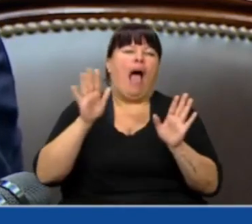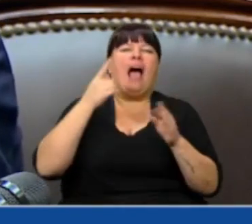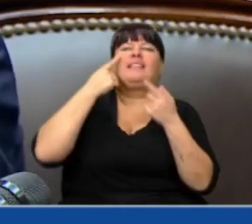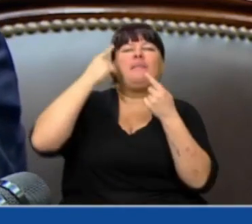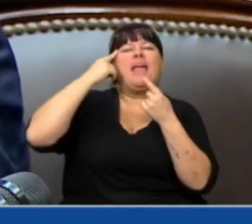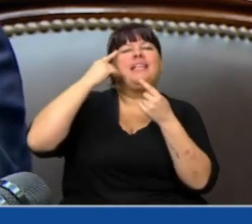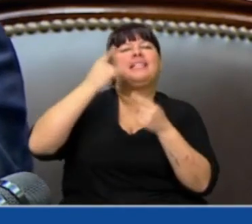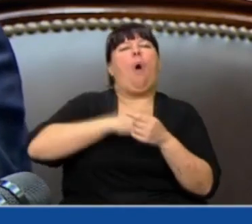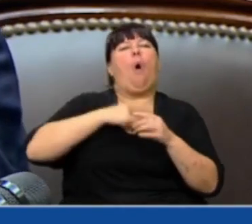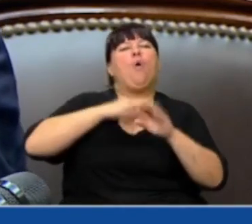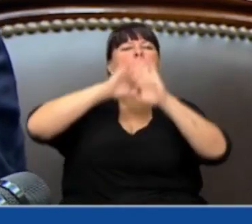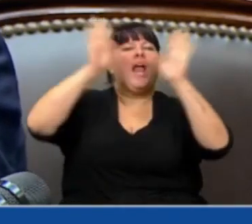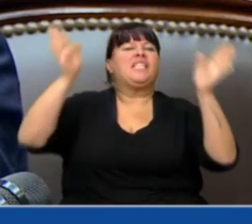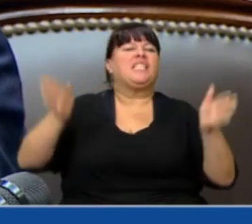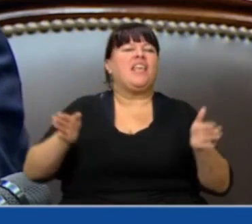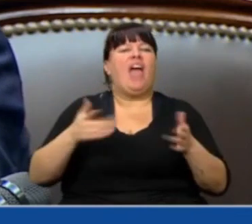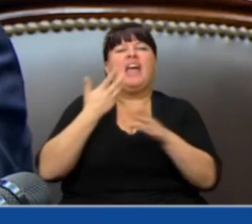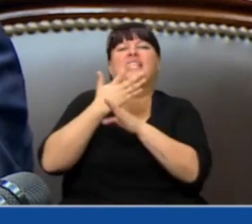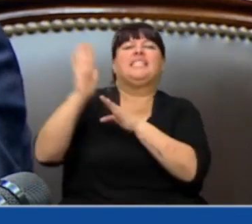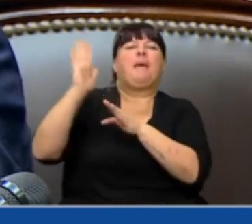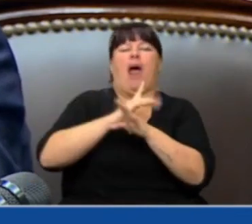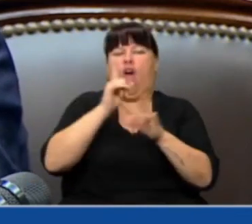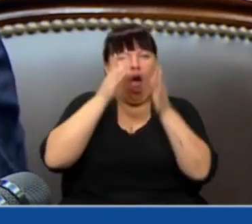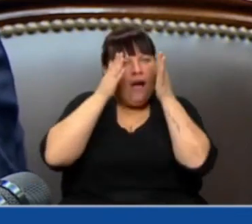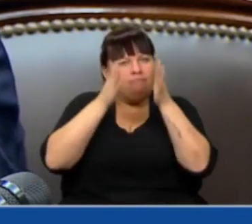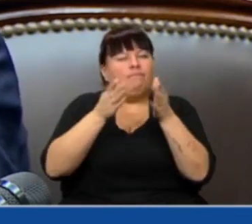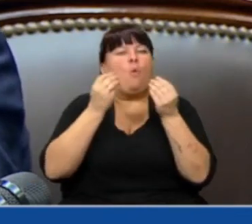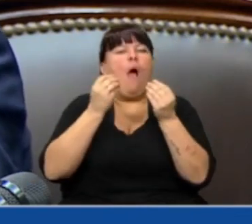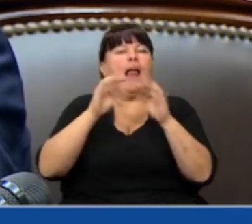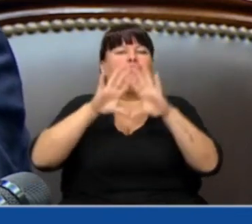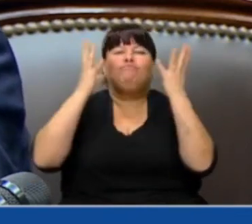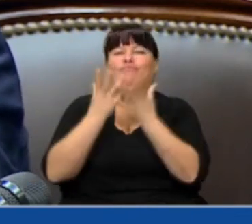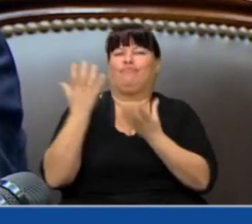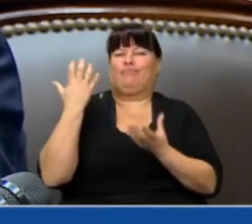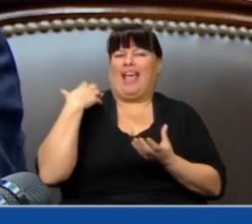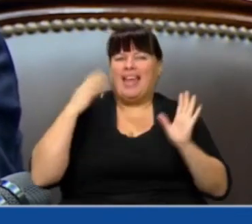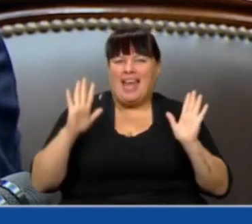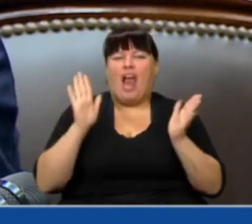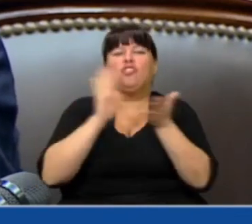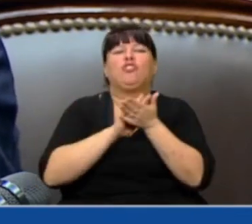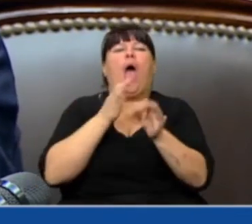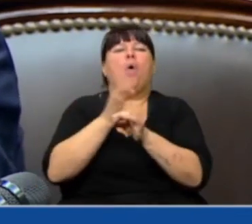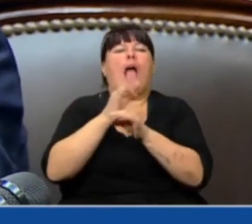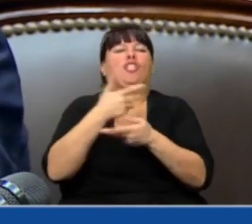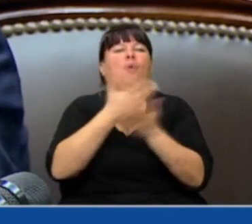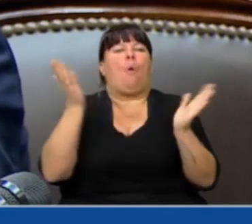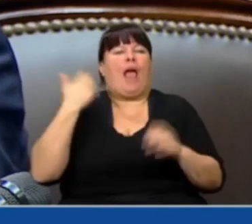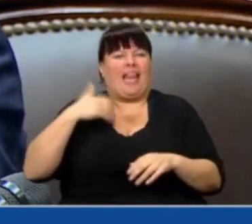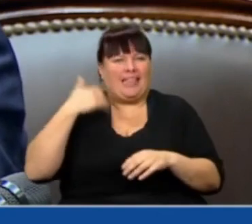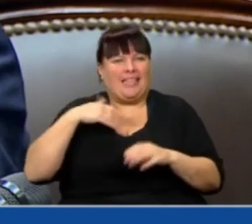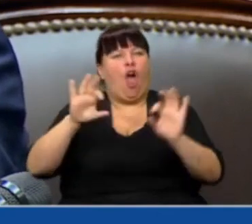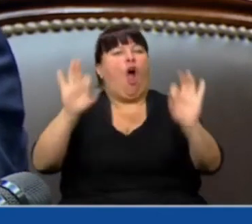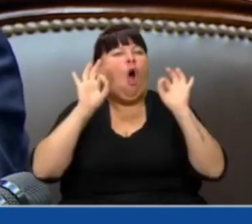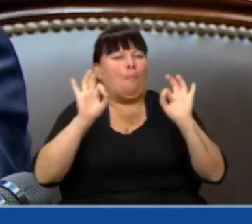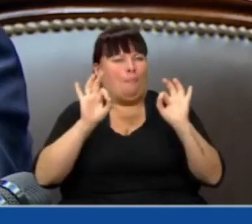las universidades como árboles separados y nos concentremos en el bosque de toda la educación pública argentina, con una visión